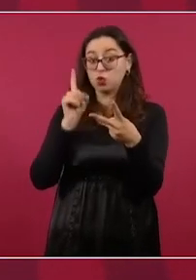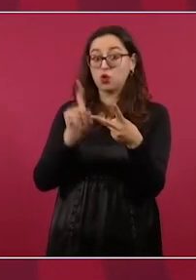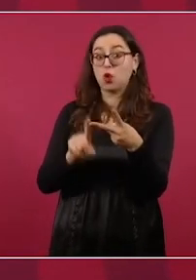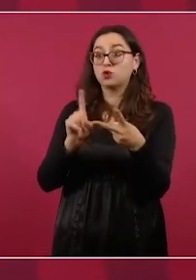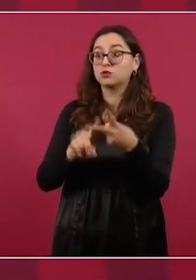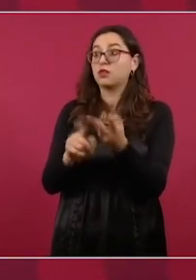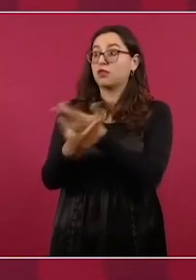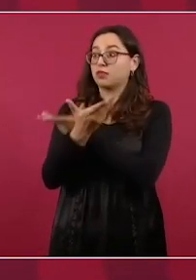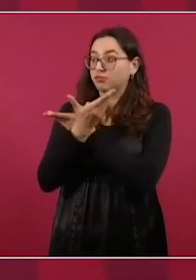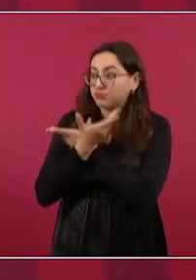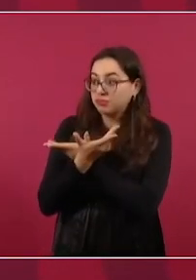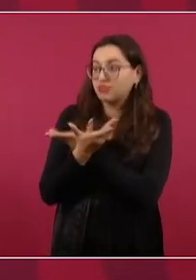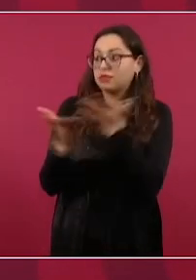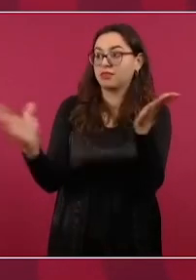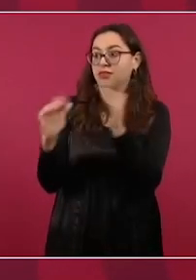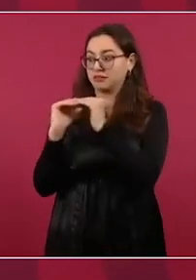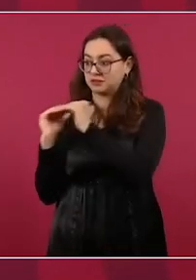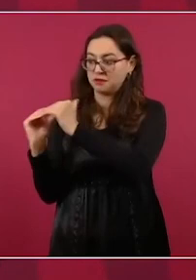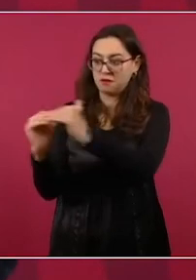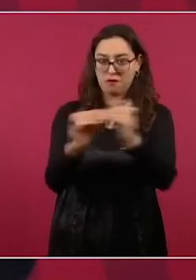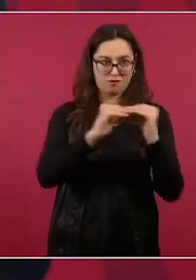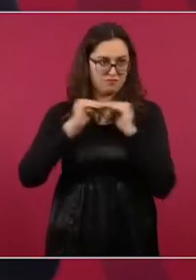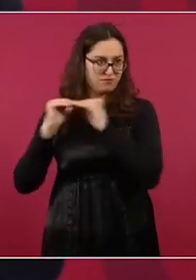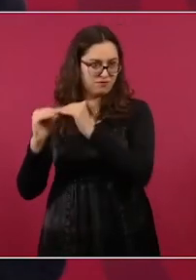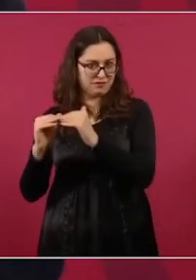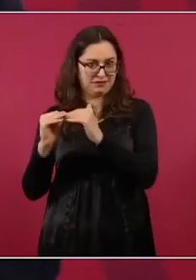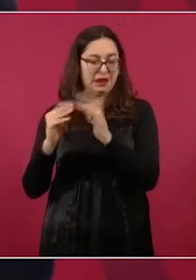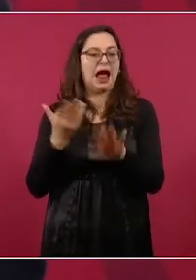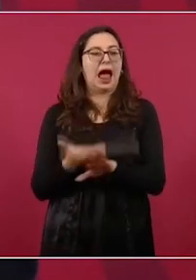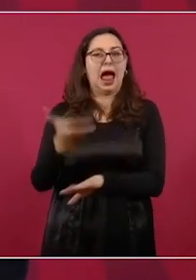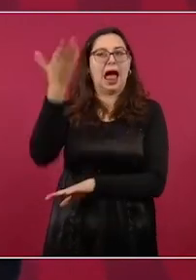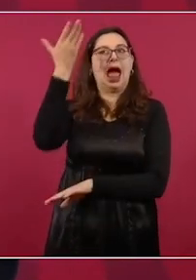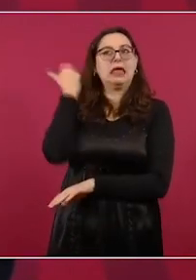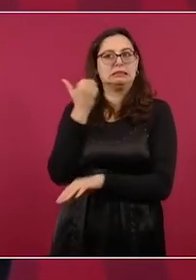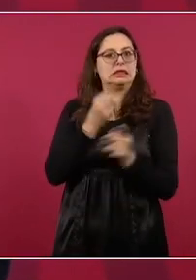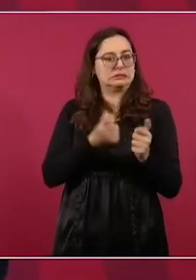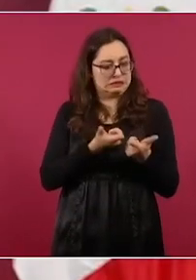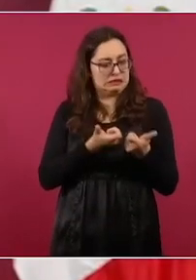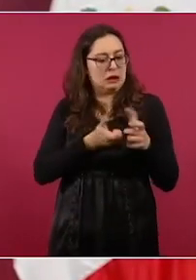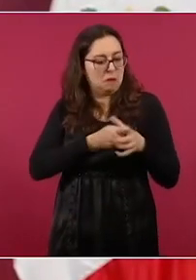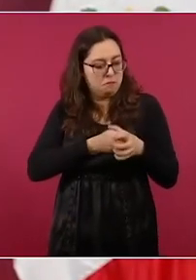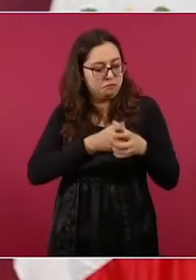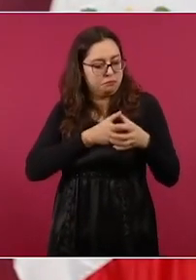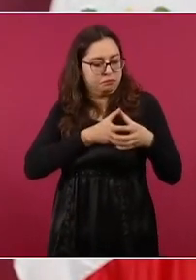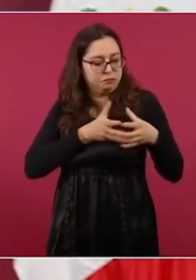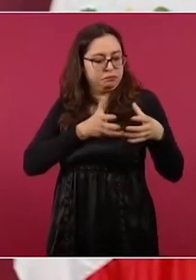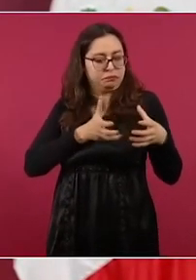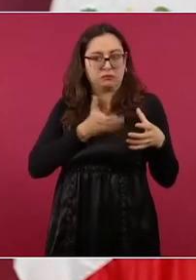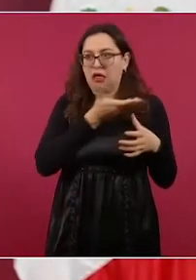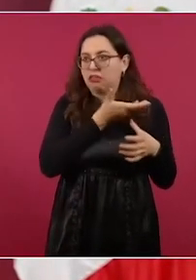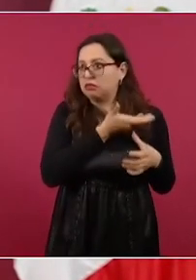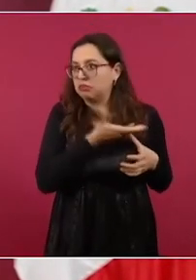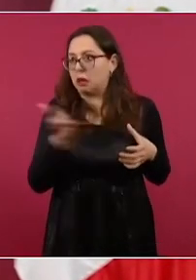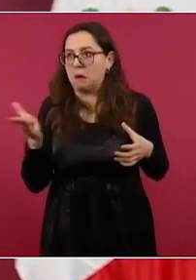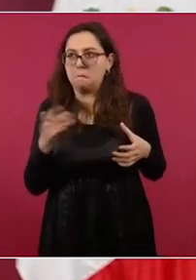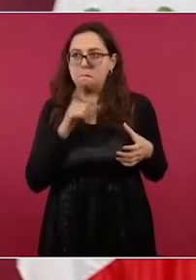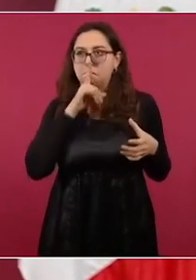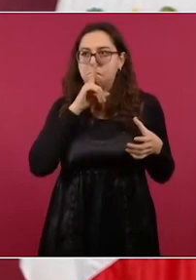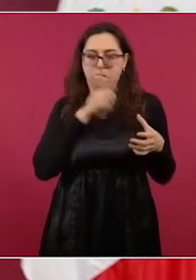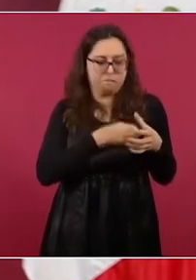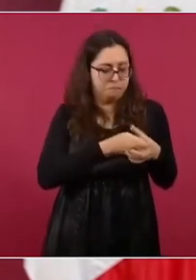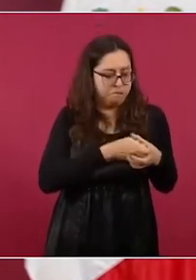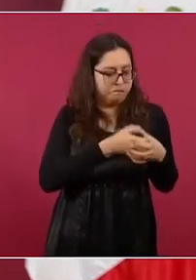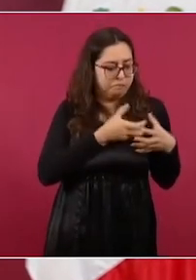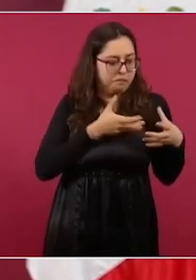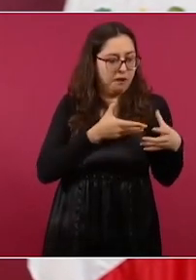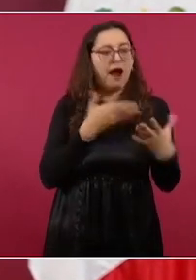porque antes era crecimiento a secas y ahora es crecimiento con una